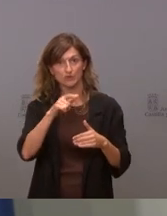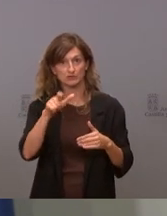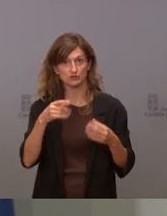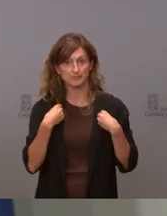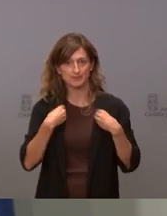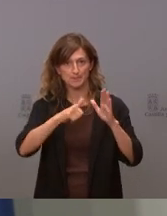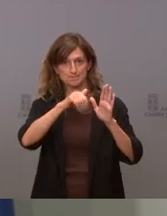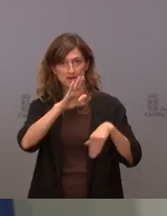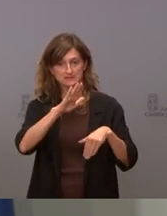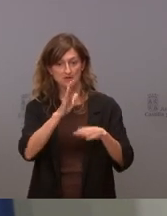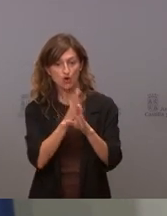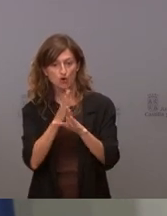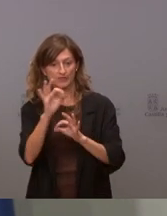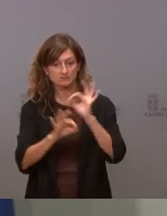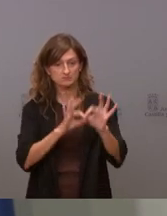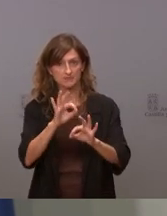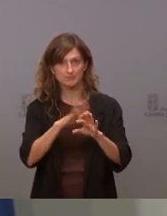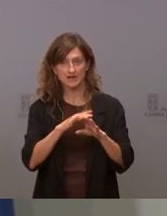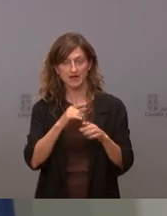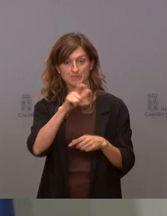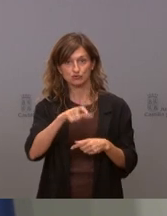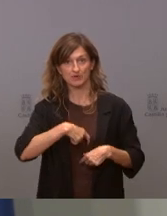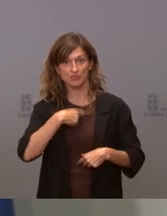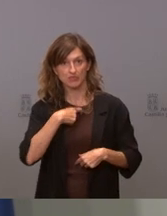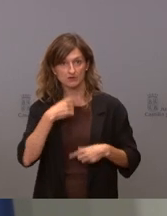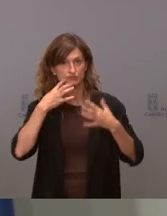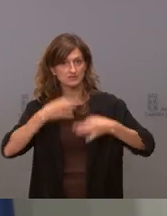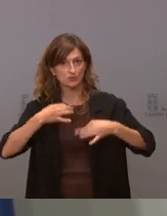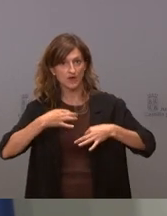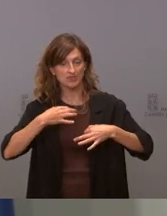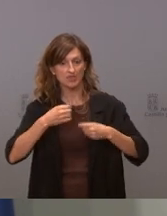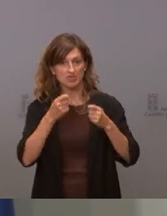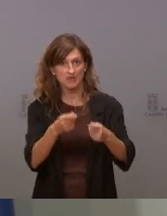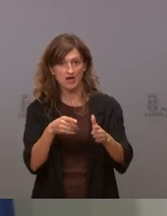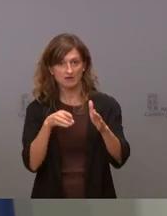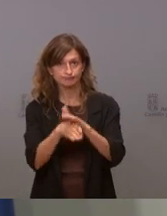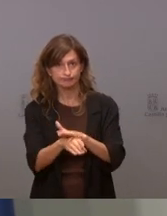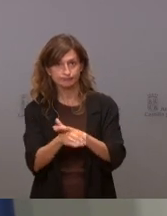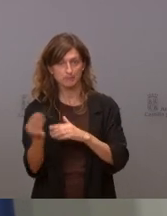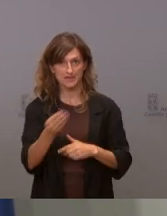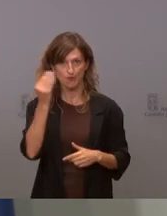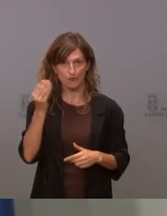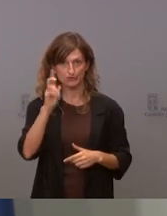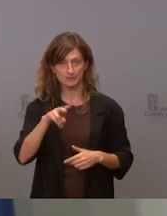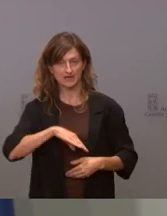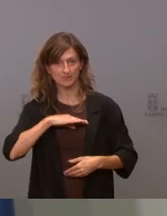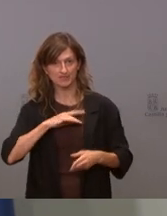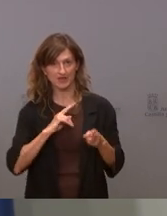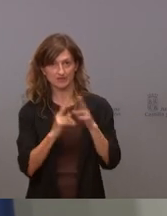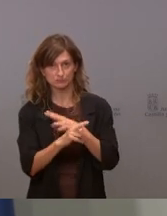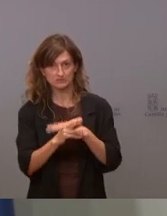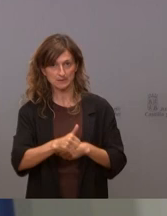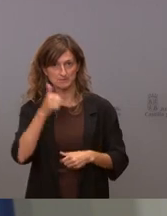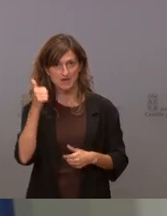y ordenarla para asegurar a todos nuestros ciudadanos una mejor accesibilidad, una mayor capacidad resolutiva,